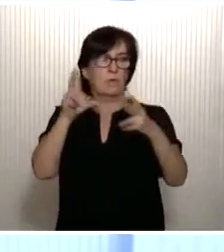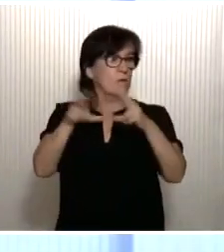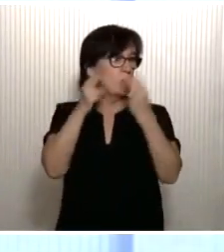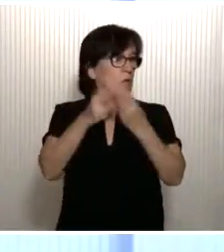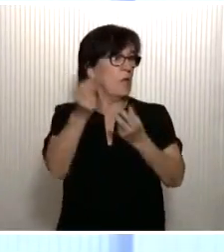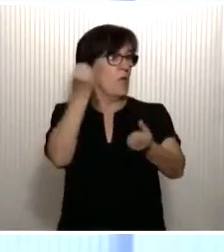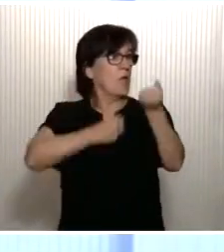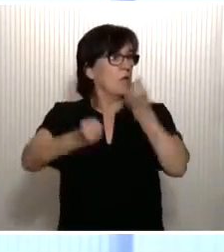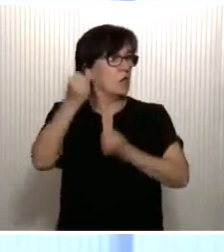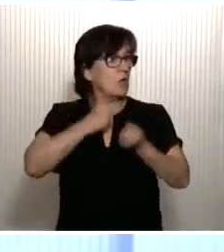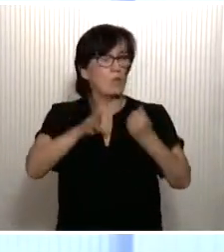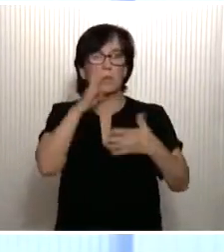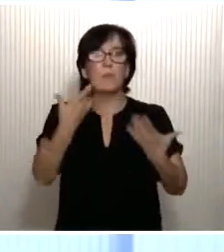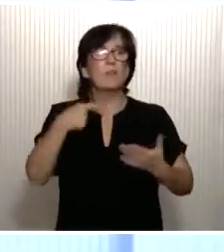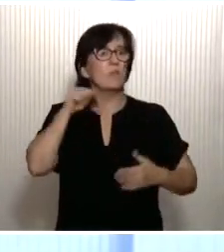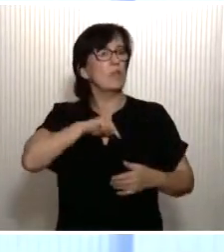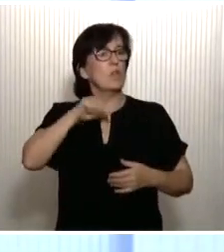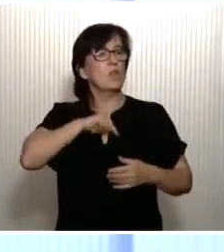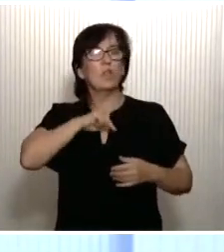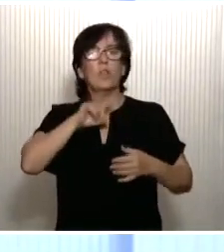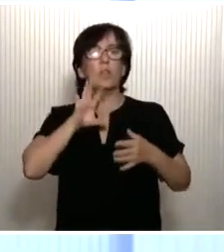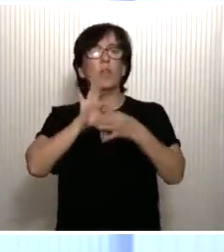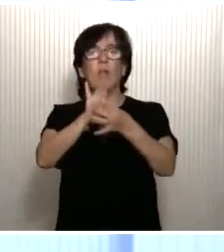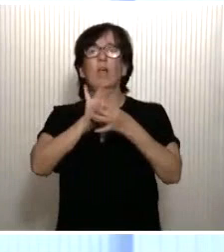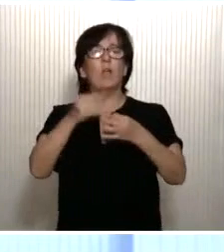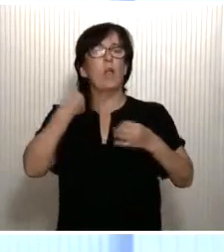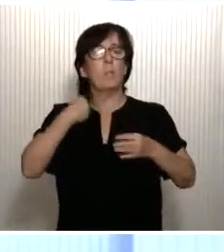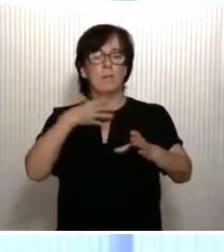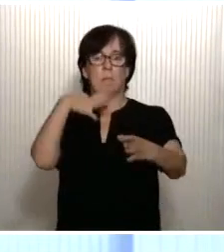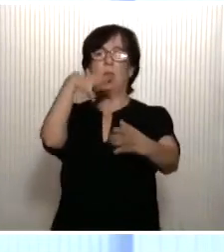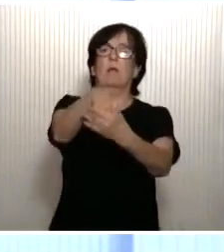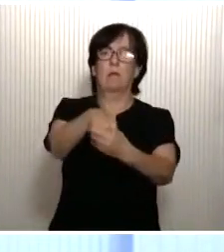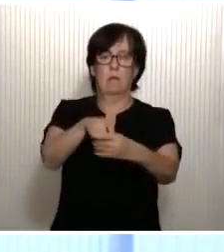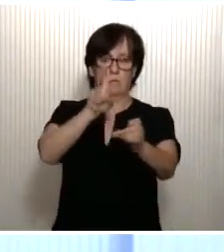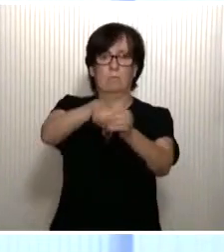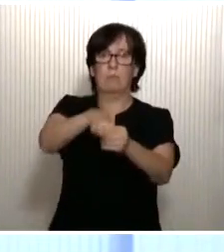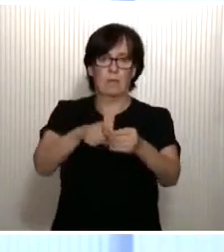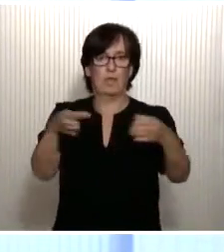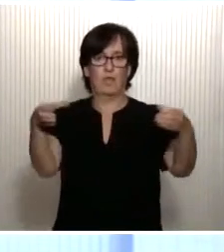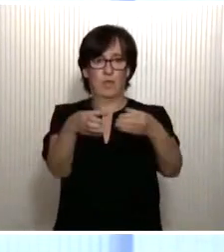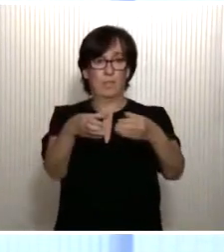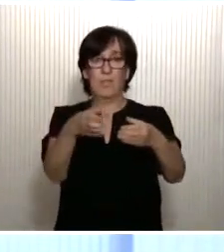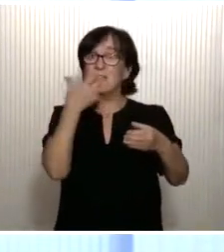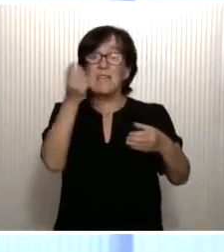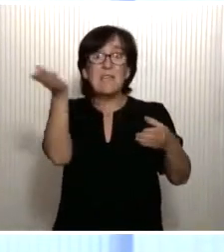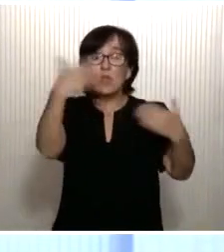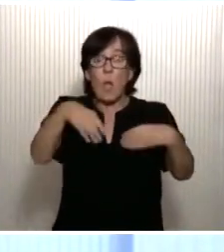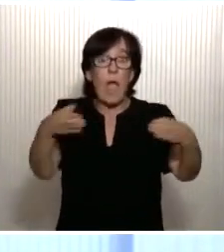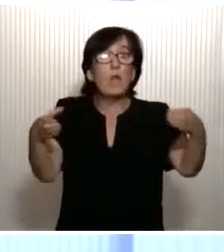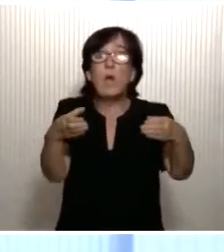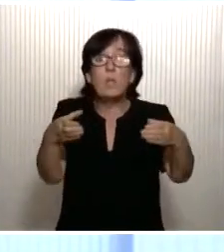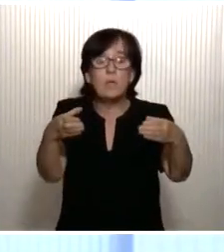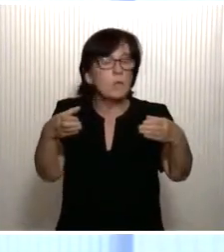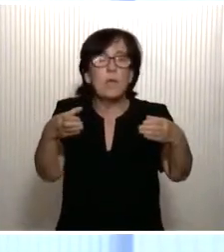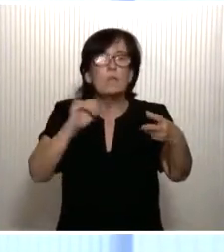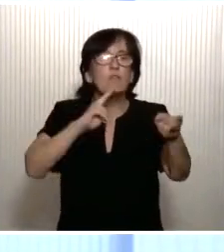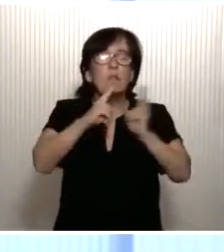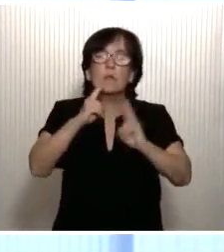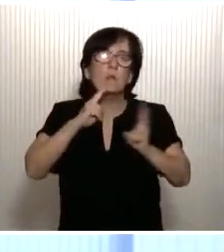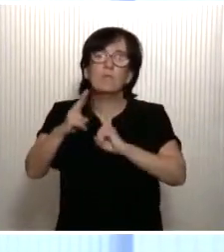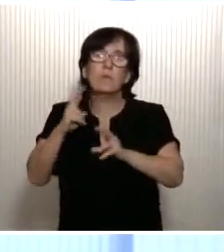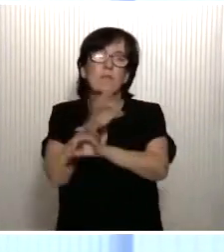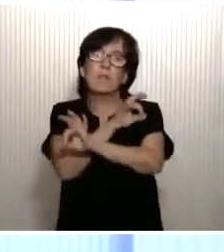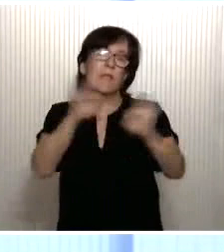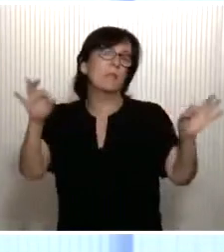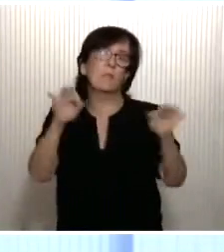económicos, no se sienten parte de una misma comunidad. Y sin comunidad, pues no hay respuesta eficaz a